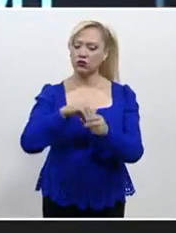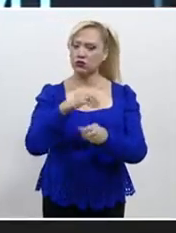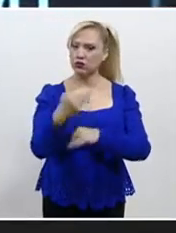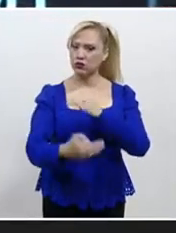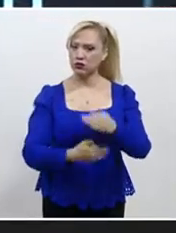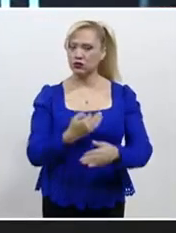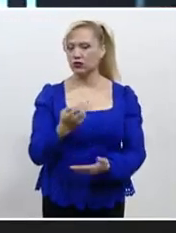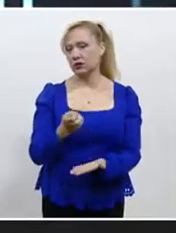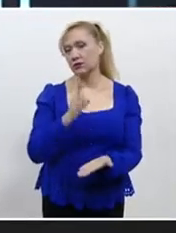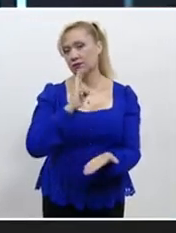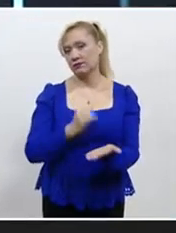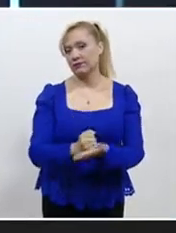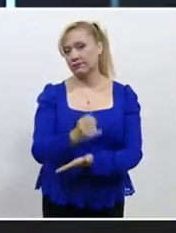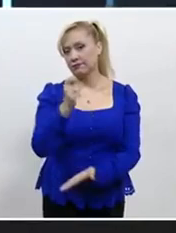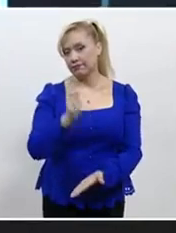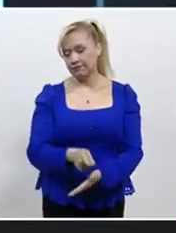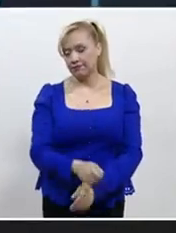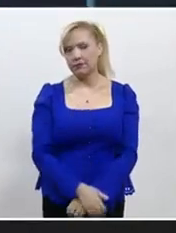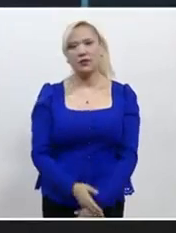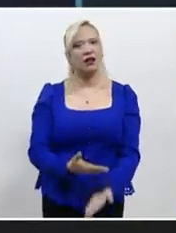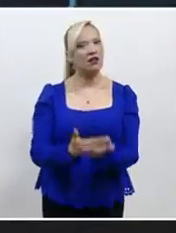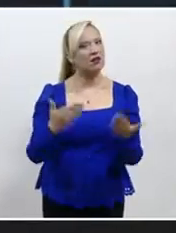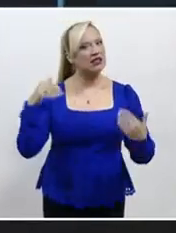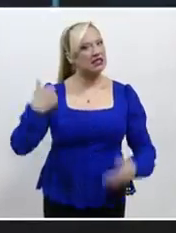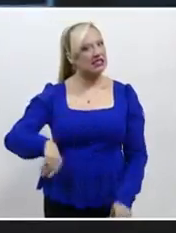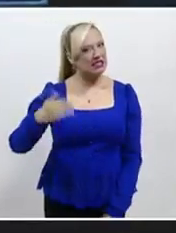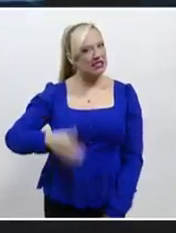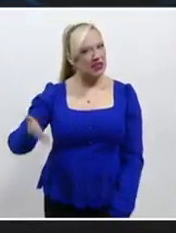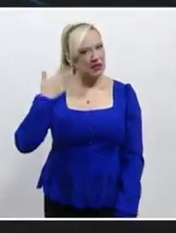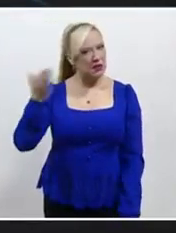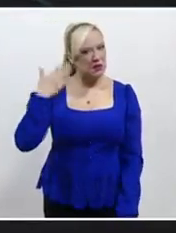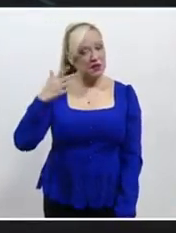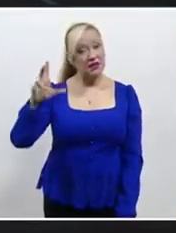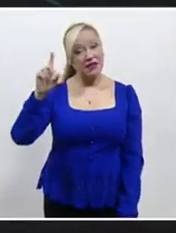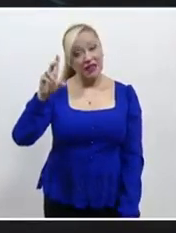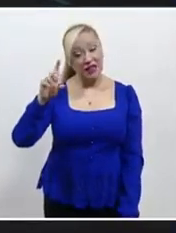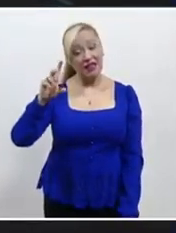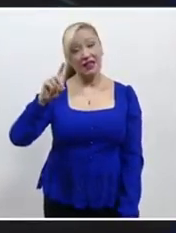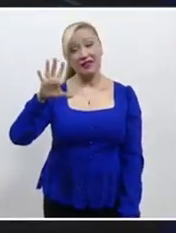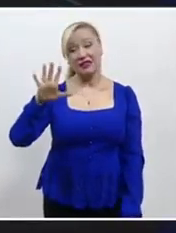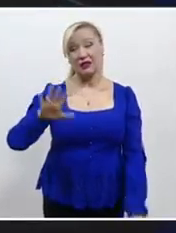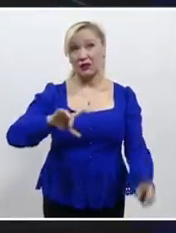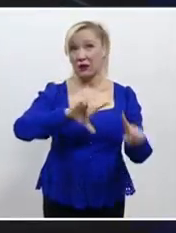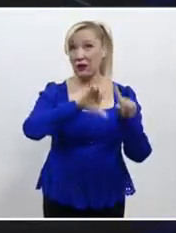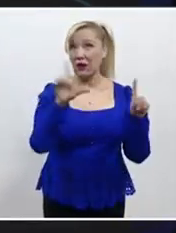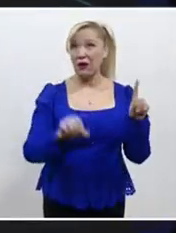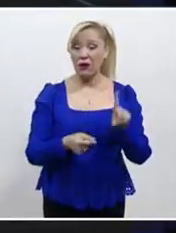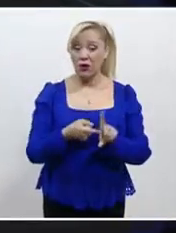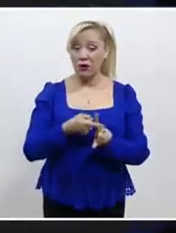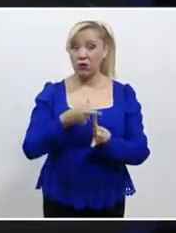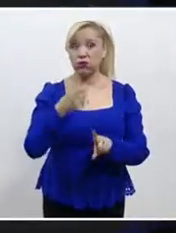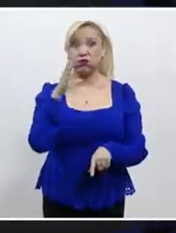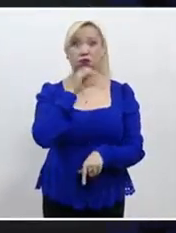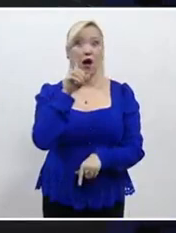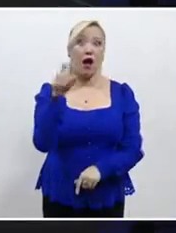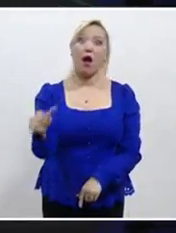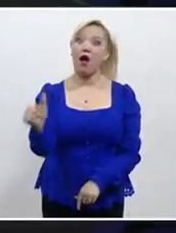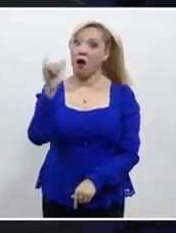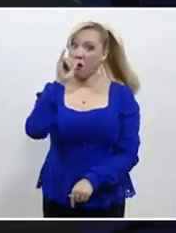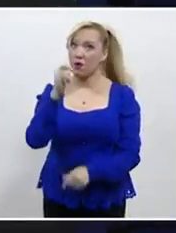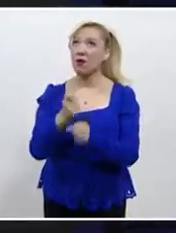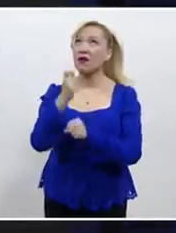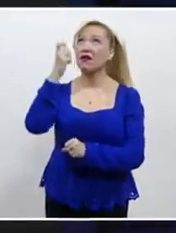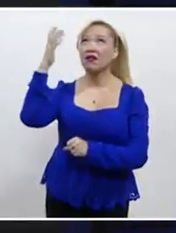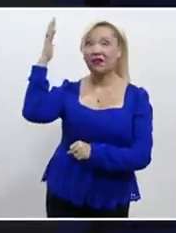Vamos a una pausa, pero antes, temperaturas de entre 30 a 35 grados en todo el país. Tome sus precauciones y